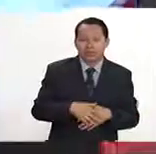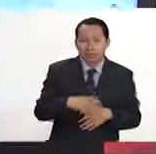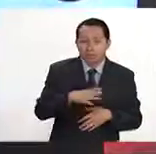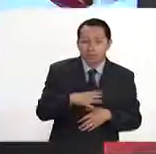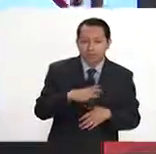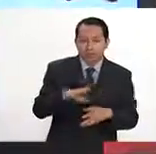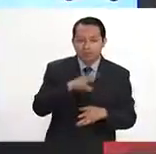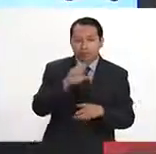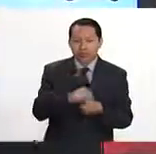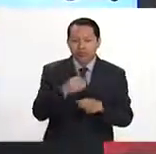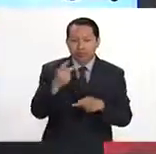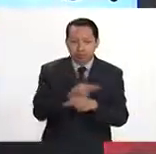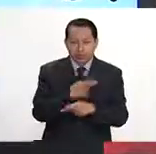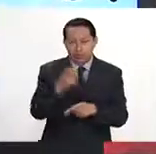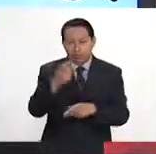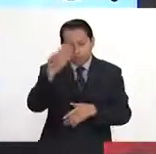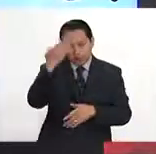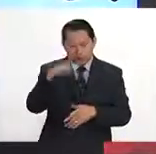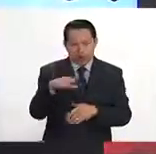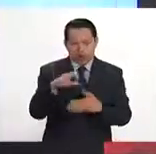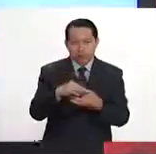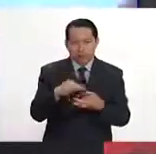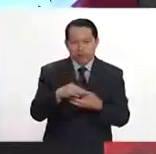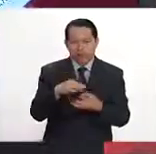Así que todo esto es lo que ustedes saben que estará en el fútbol mexicano.